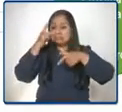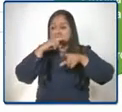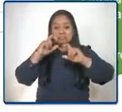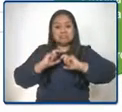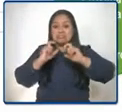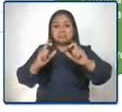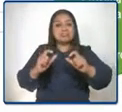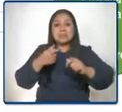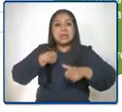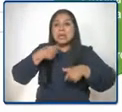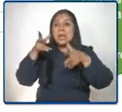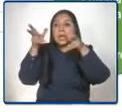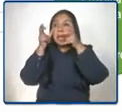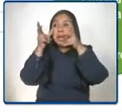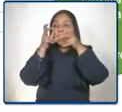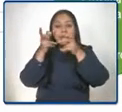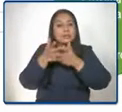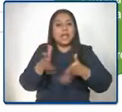desarrollo.